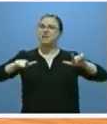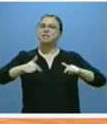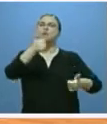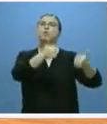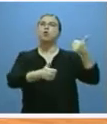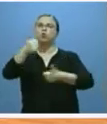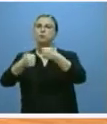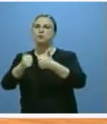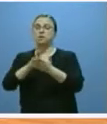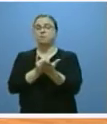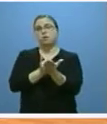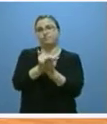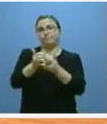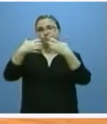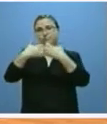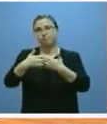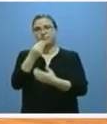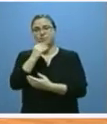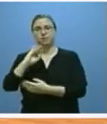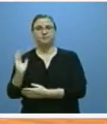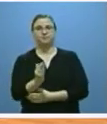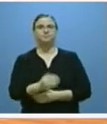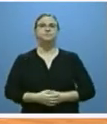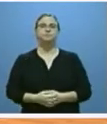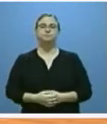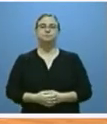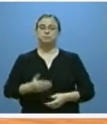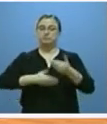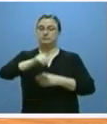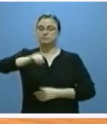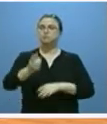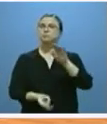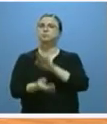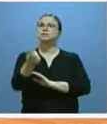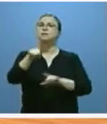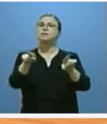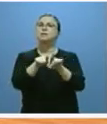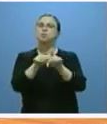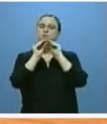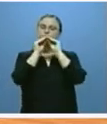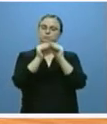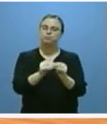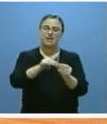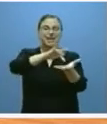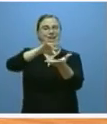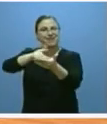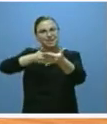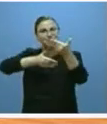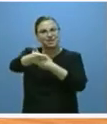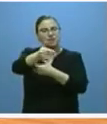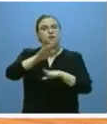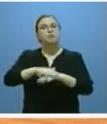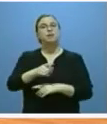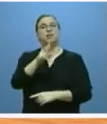agroalimentaria. También en los próximos meses comenzaremos la elaboración de una agenda agroalimentaria en el horizonte de